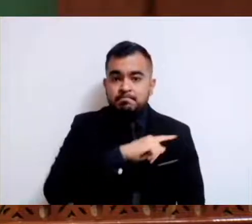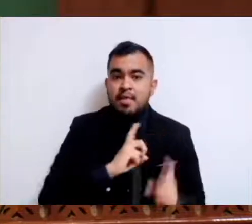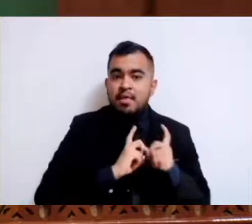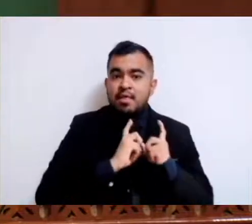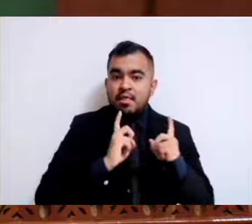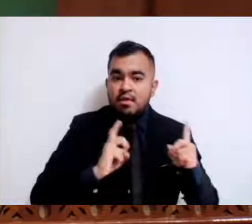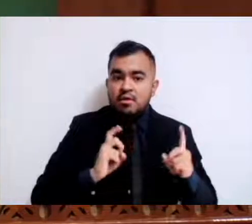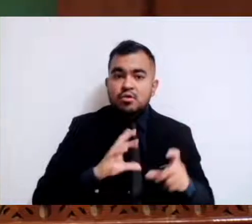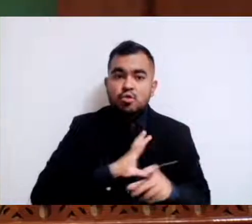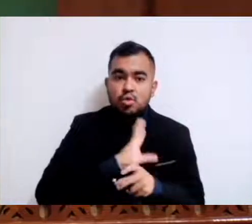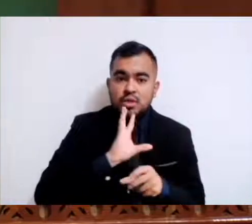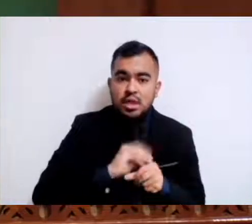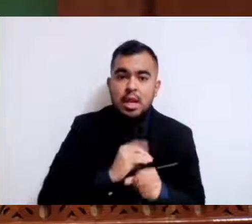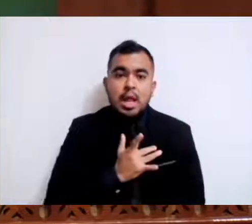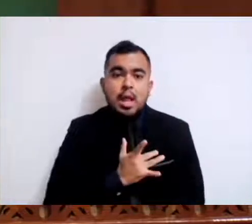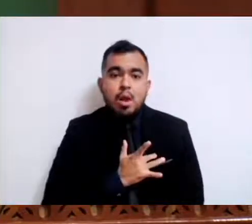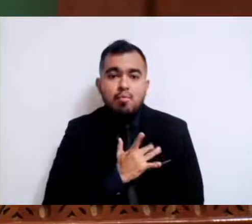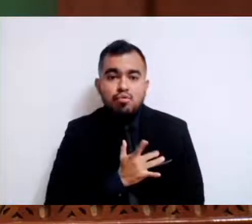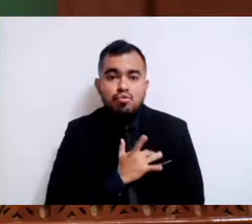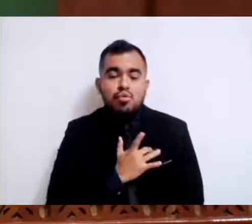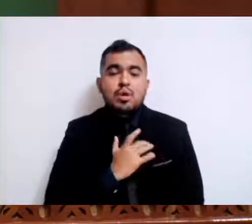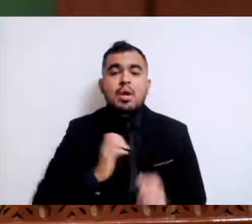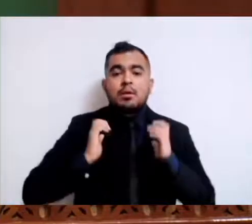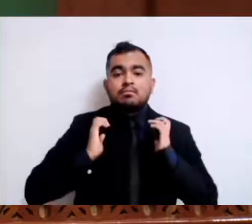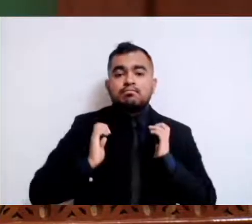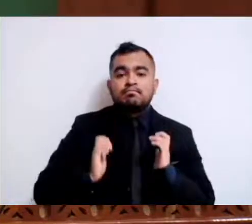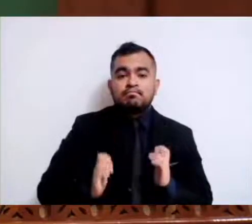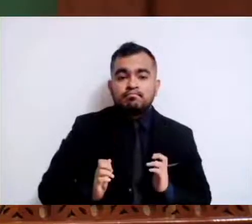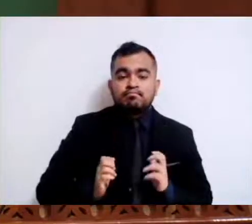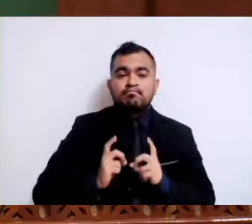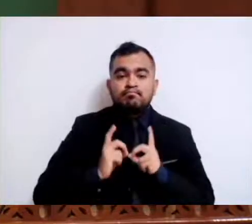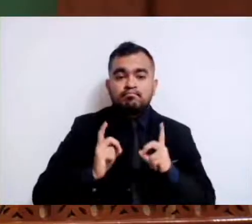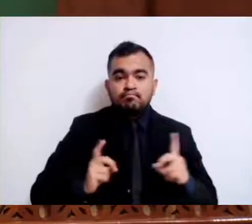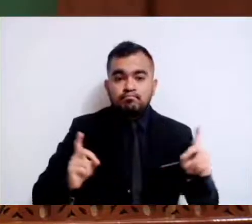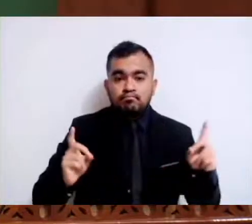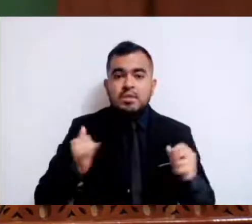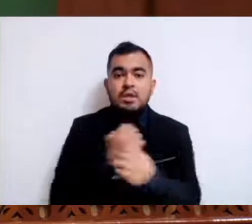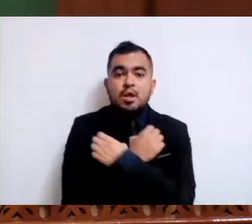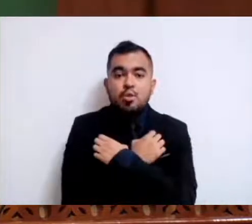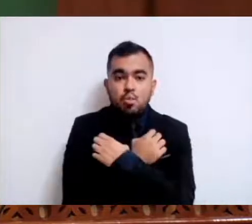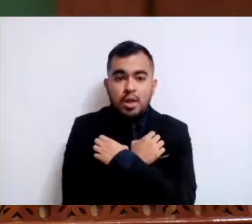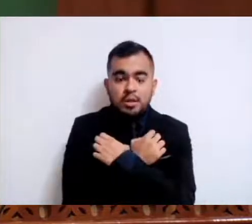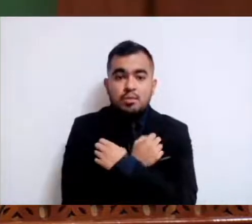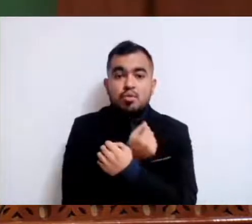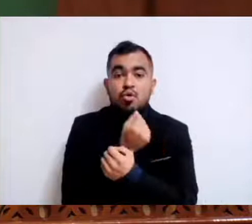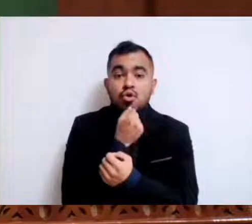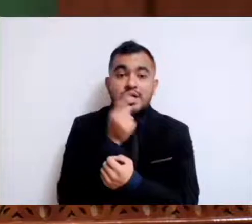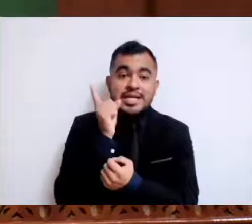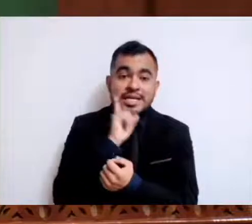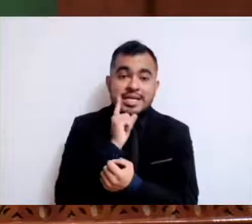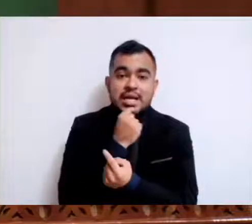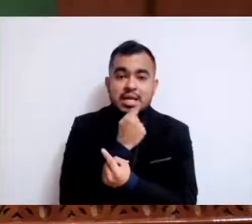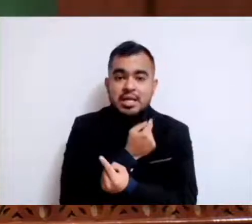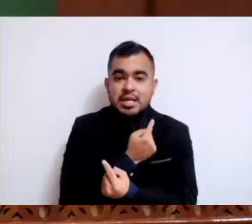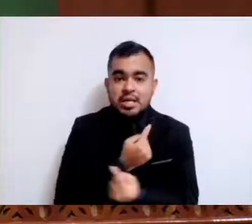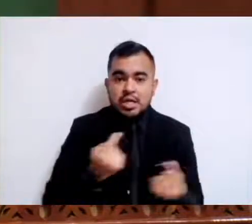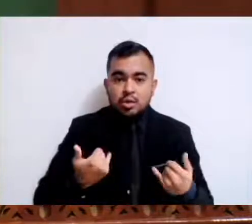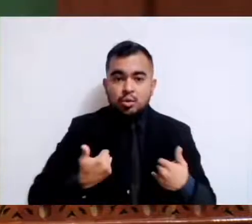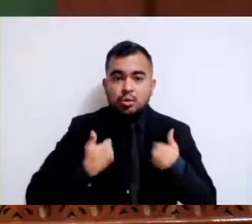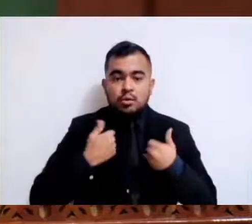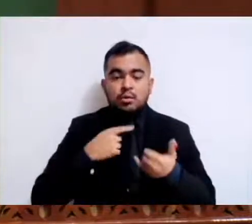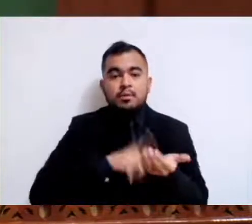físico y educativo de las niñas, niños y adolescentes que se encuentran en acogimiento residencial.